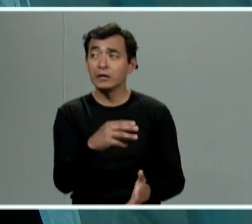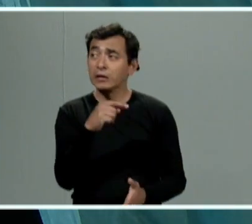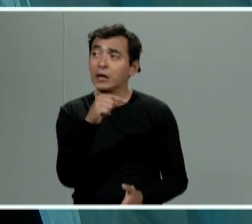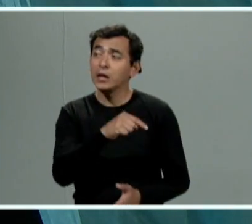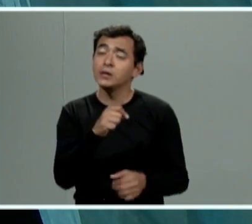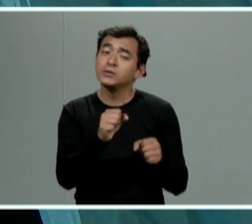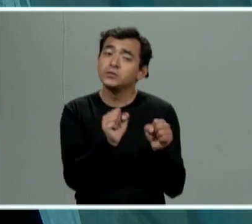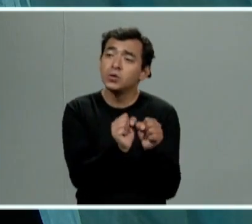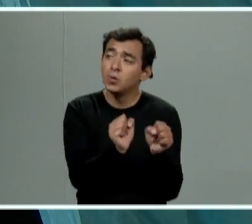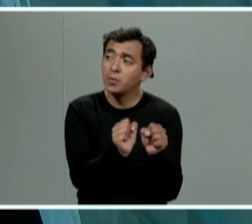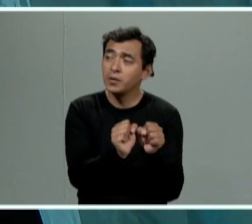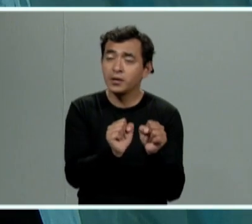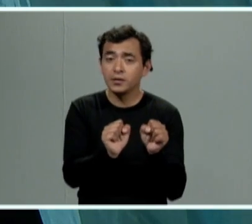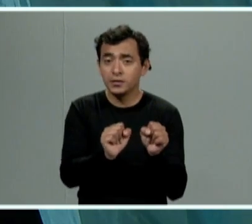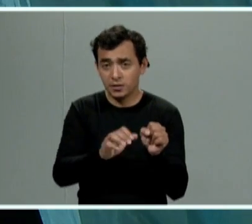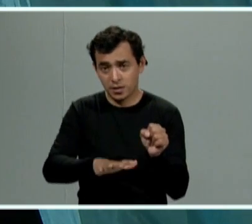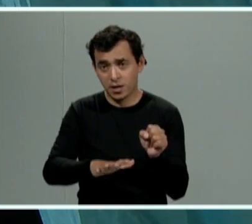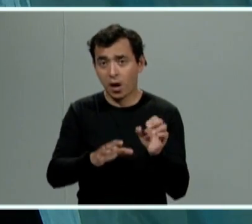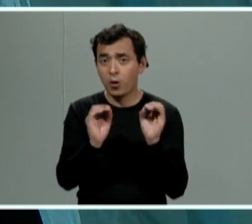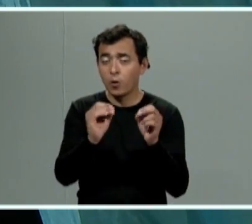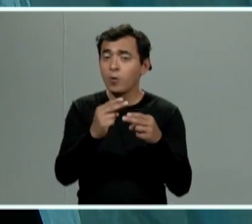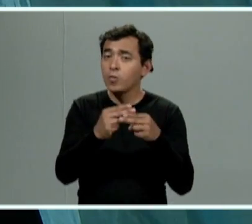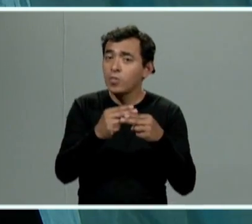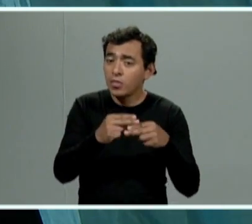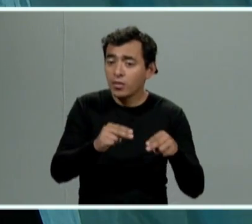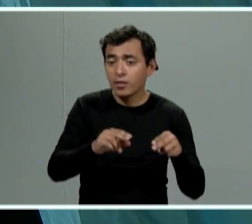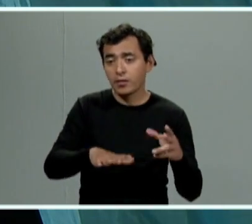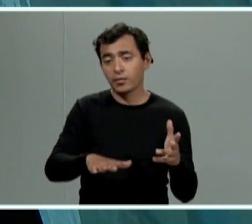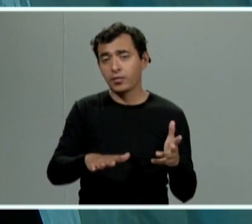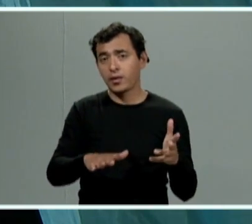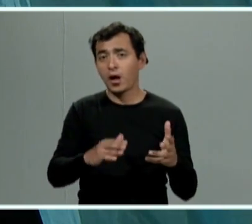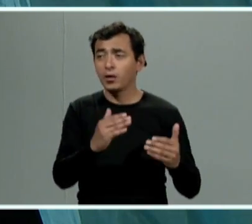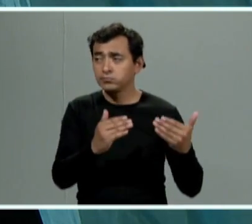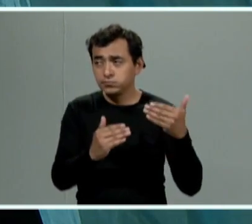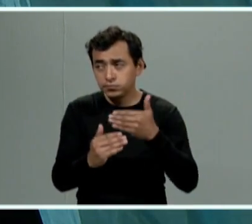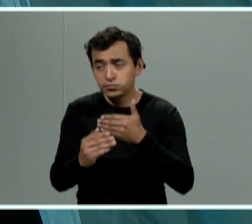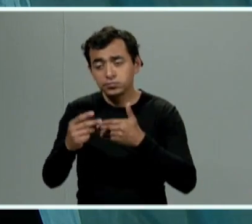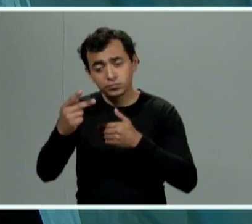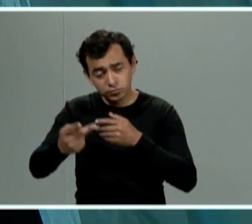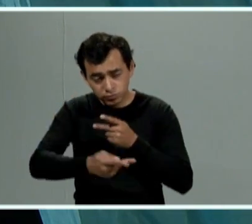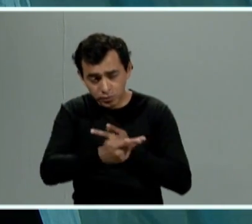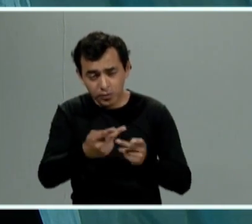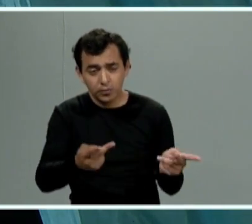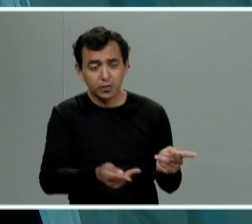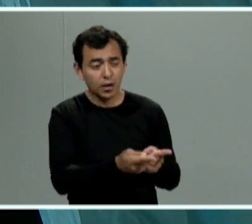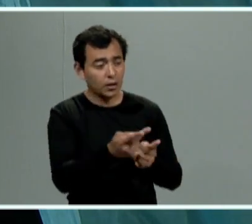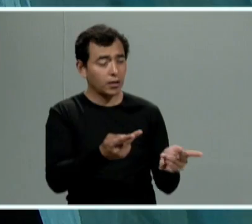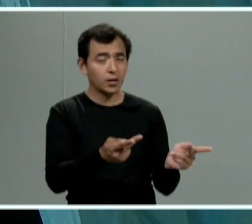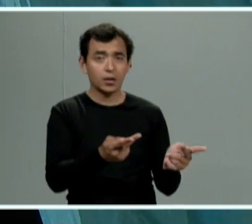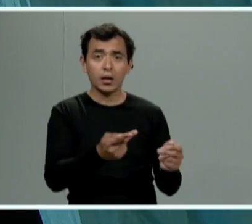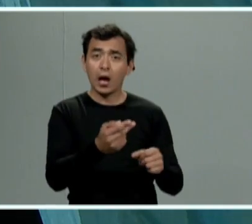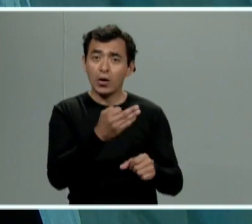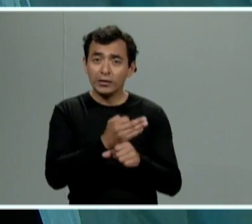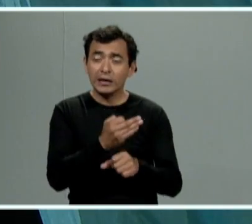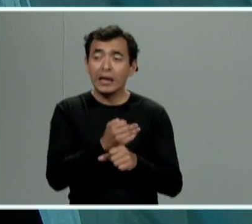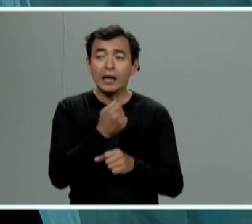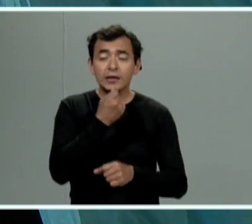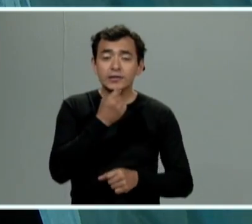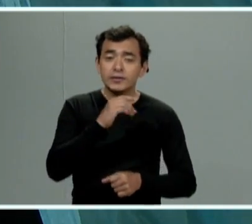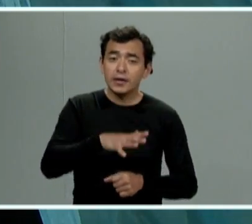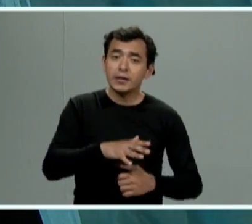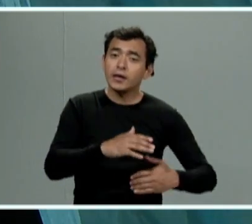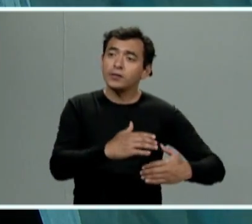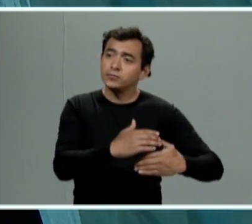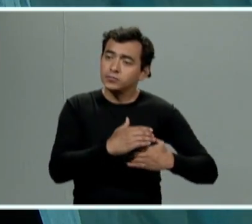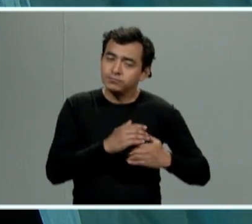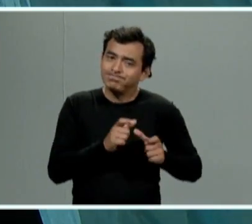sobrina o es mi nieta la traigo para que se le tome la entrevista y la niña a partir de este momento va a estar conmigo por seguridad y me